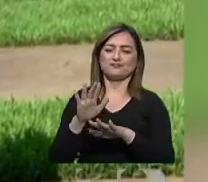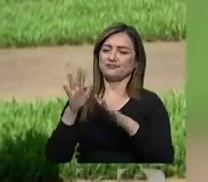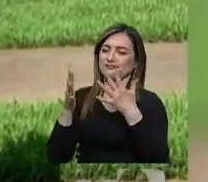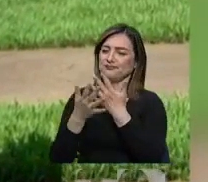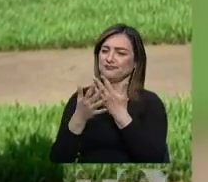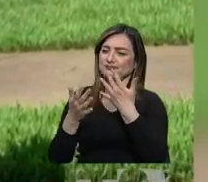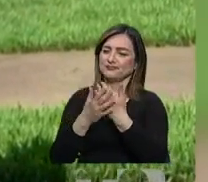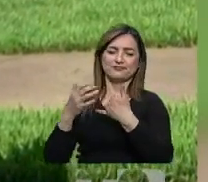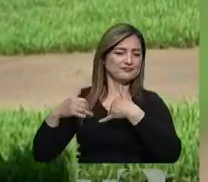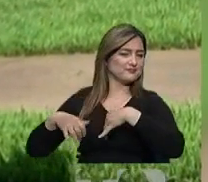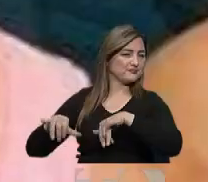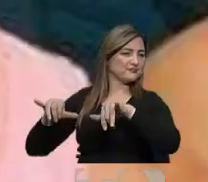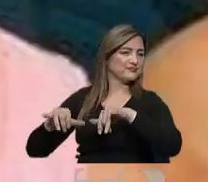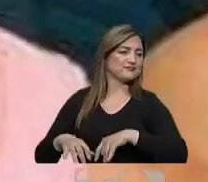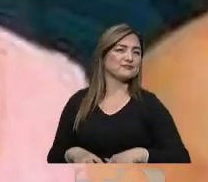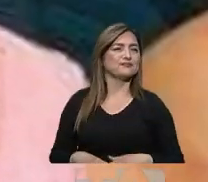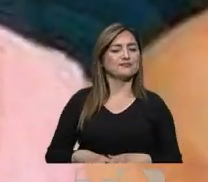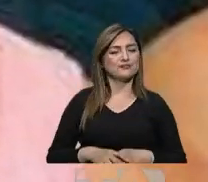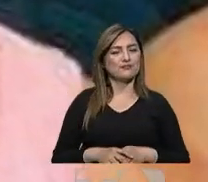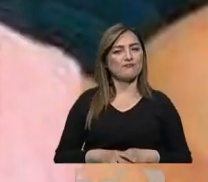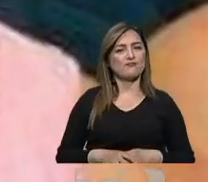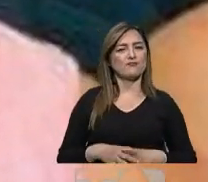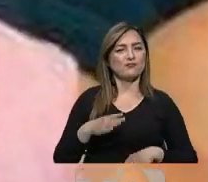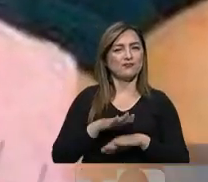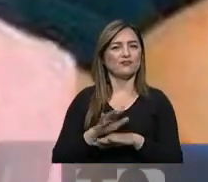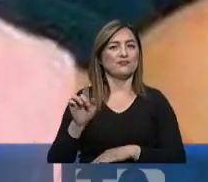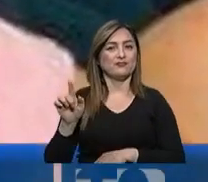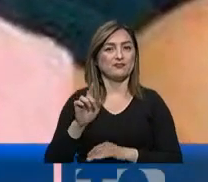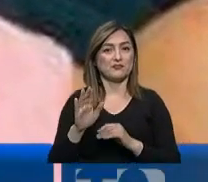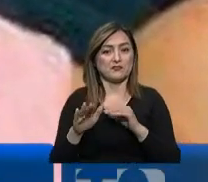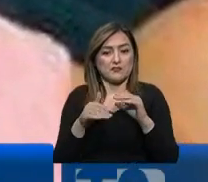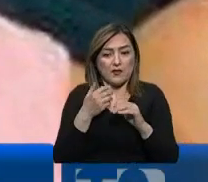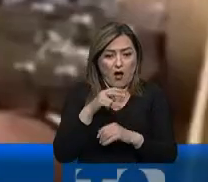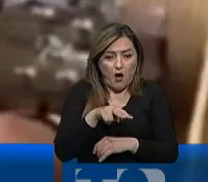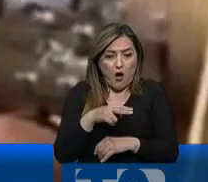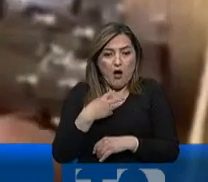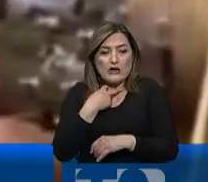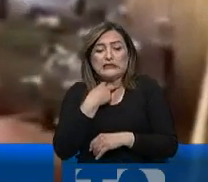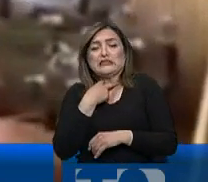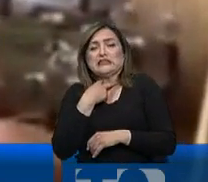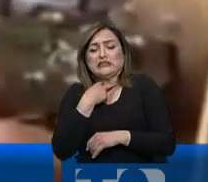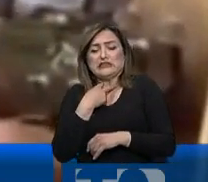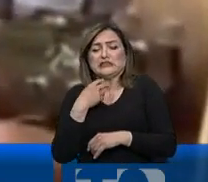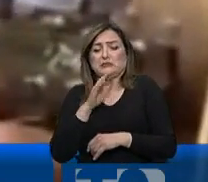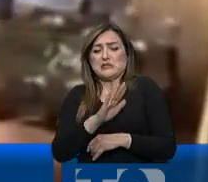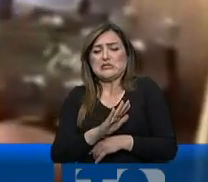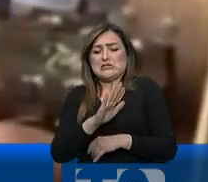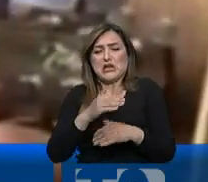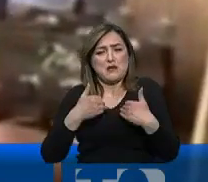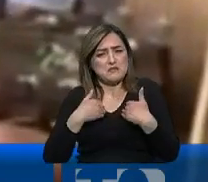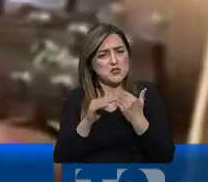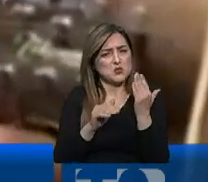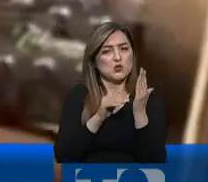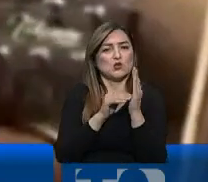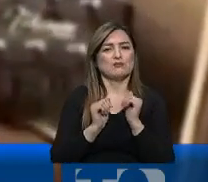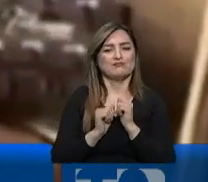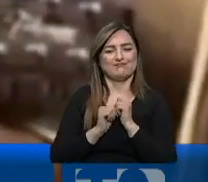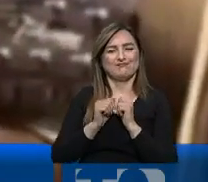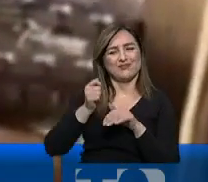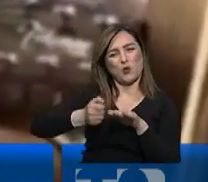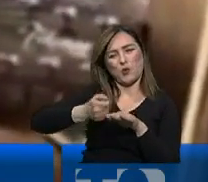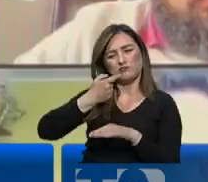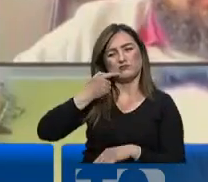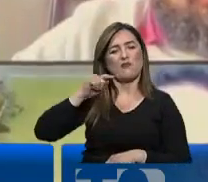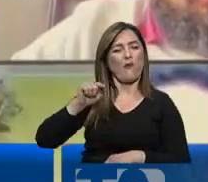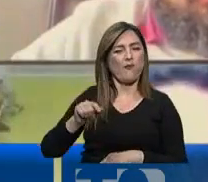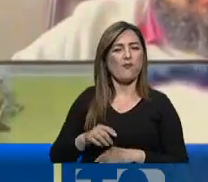preventiva en contra de Salcedo. Además se refirió a las amenazas que a través de un correo electrónico dijo Salcedo que había recibido, justamente en el